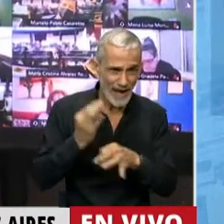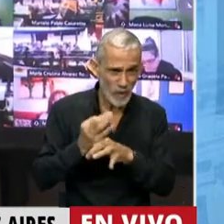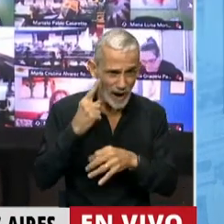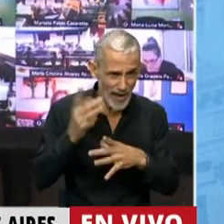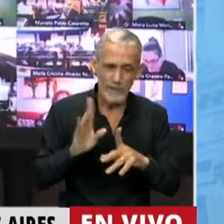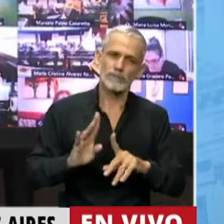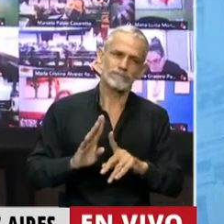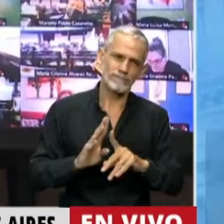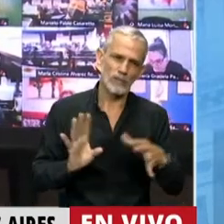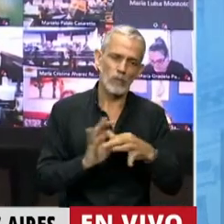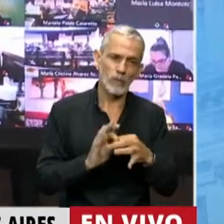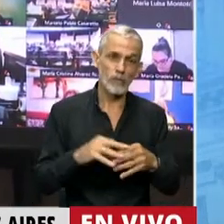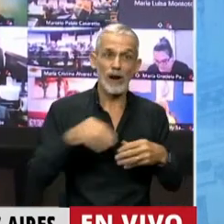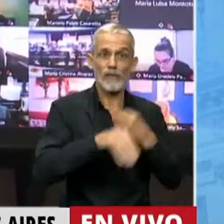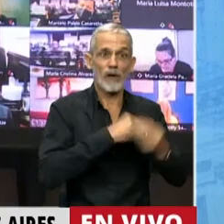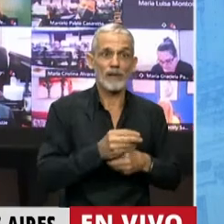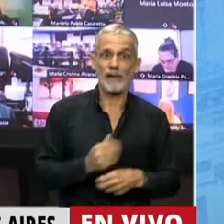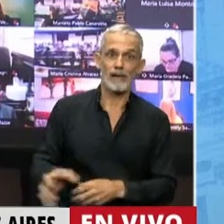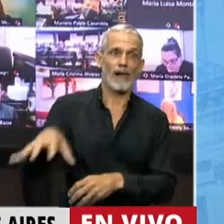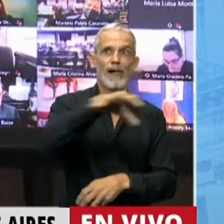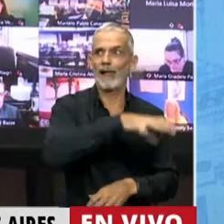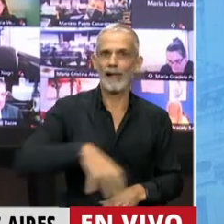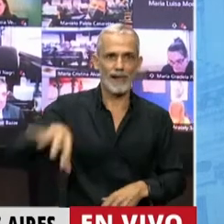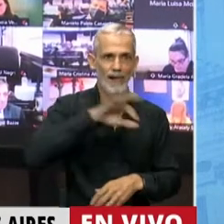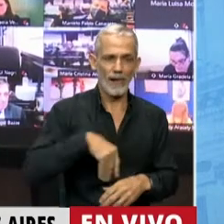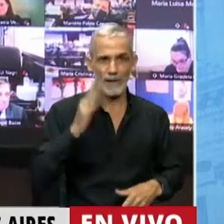educativa? Una familia que anda vagando porque no tiene dónde alojarse.